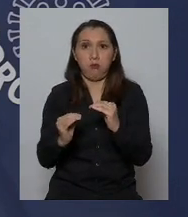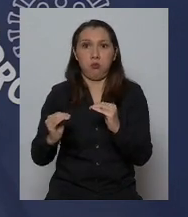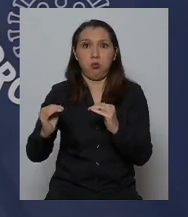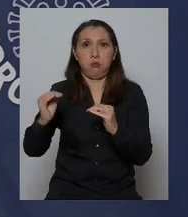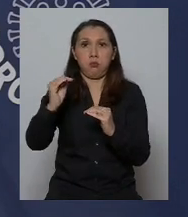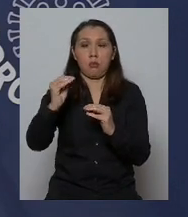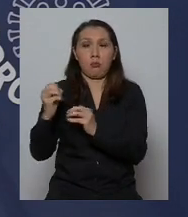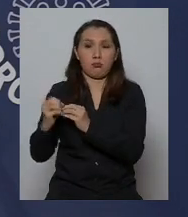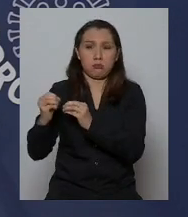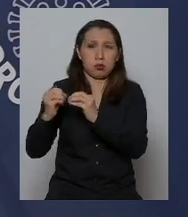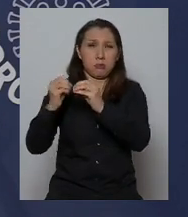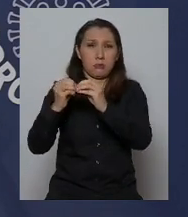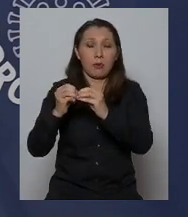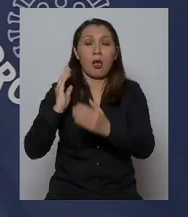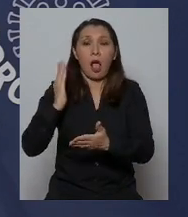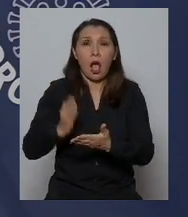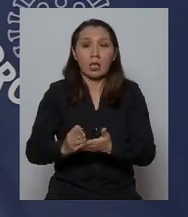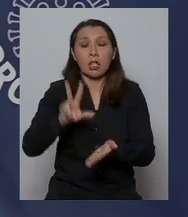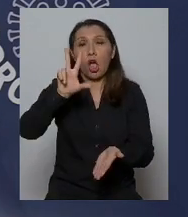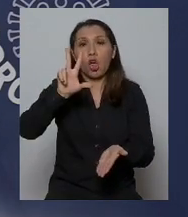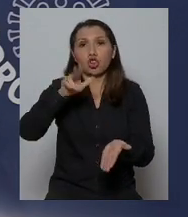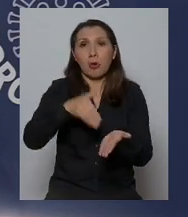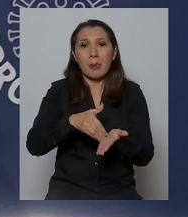cifra acumulada a